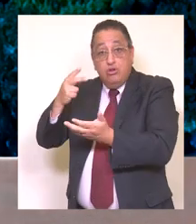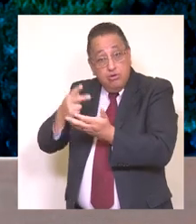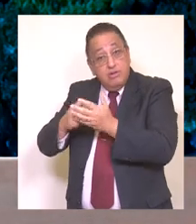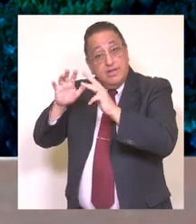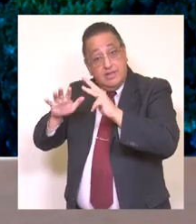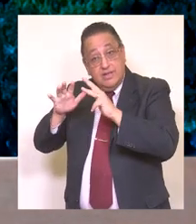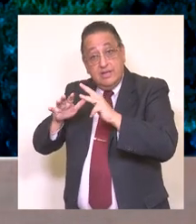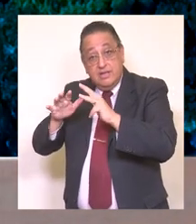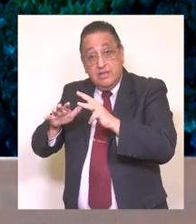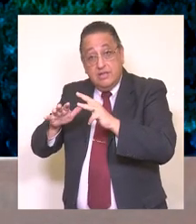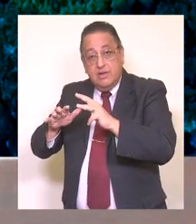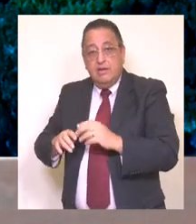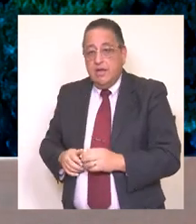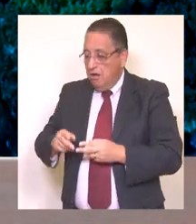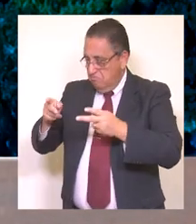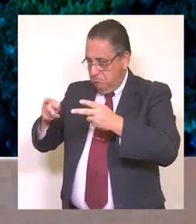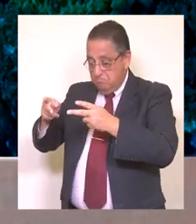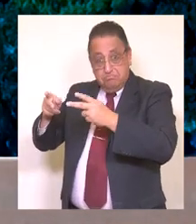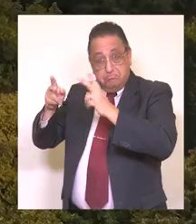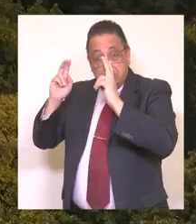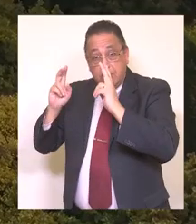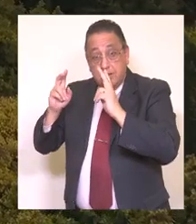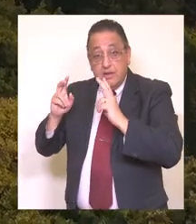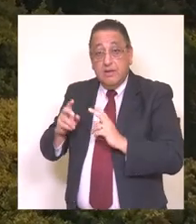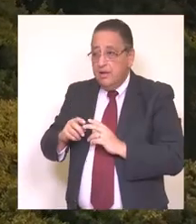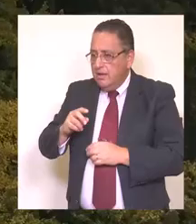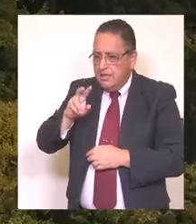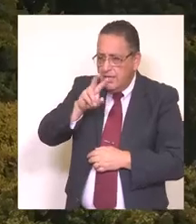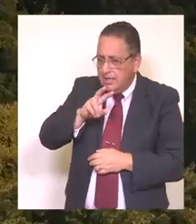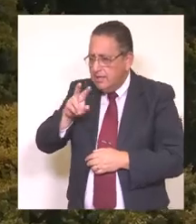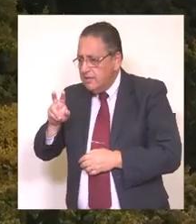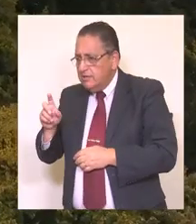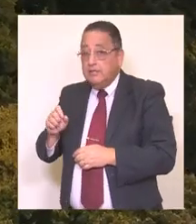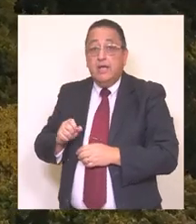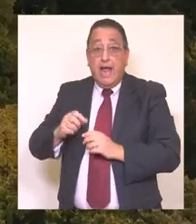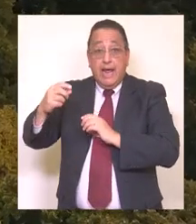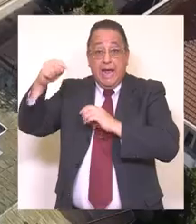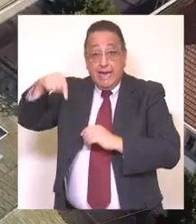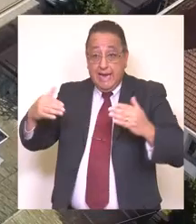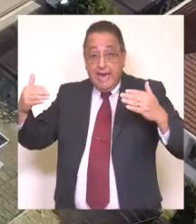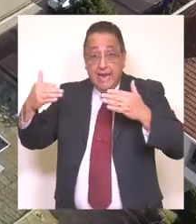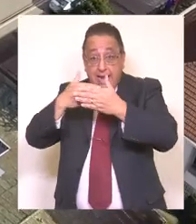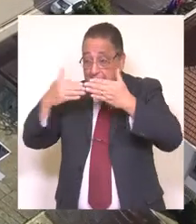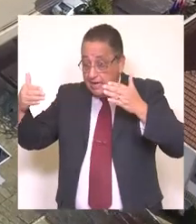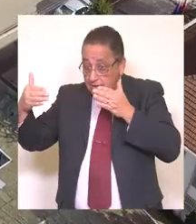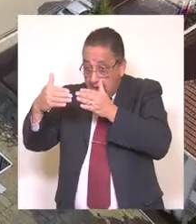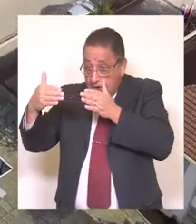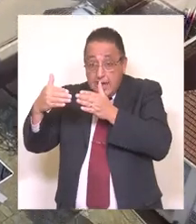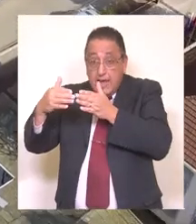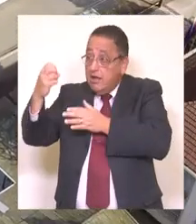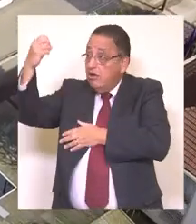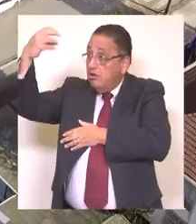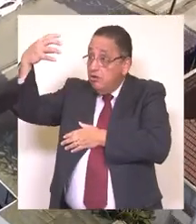como fue la aprobación del estudio técnico para semaforizar algunos cruces de mayor